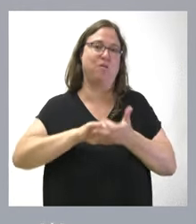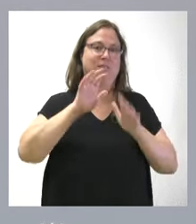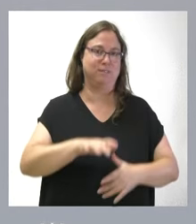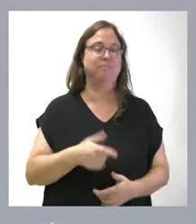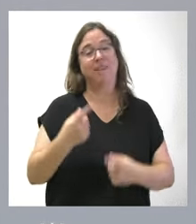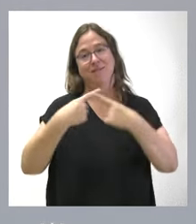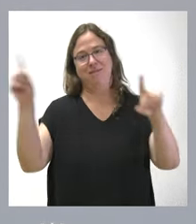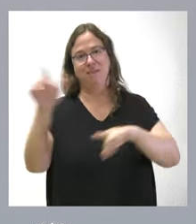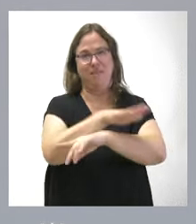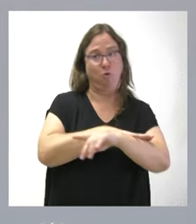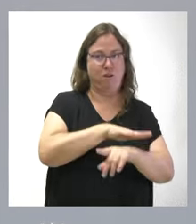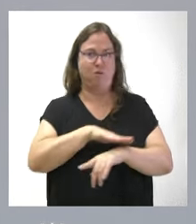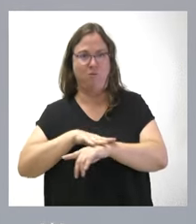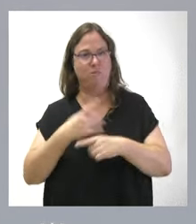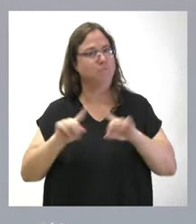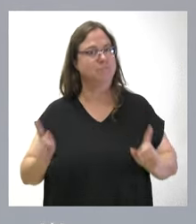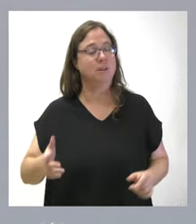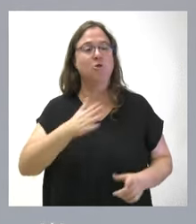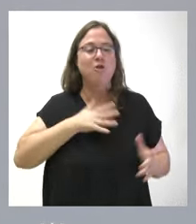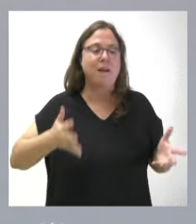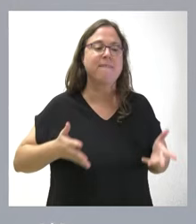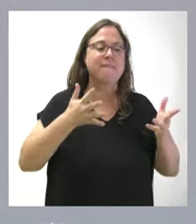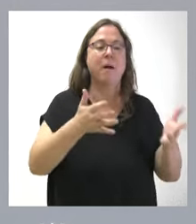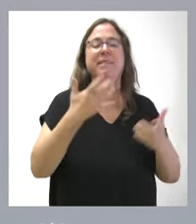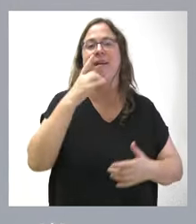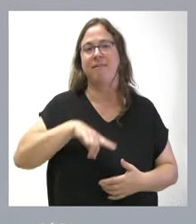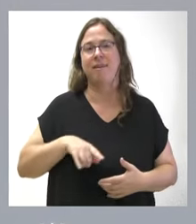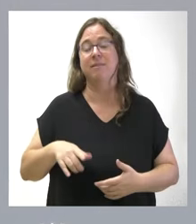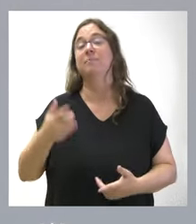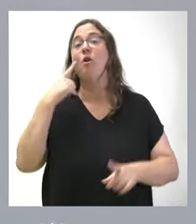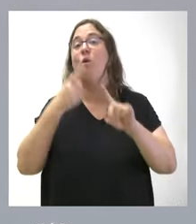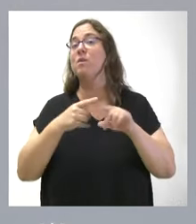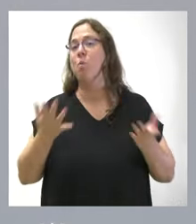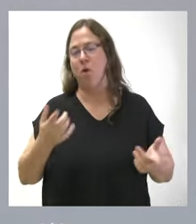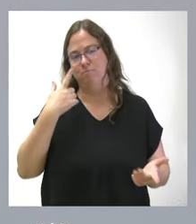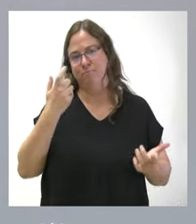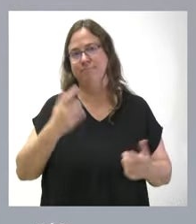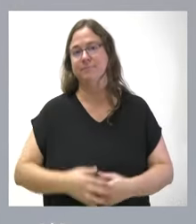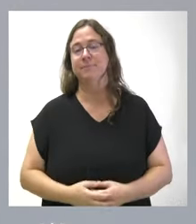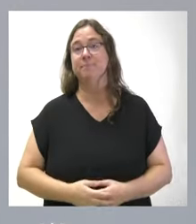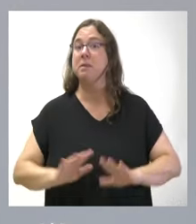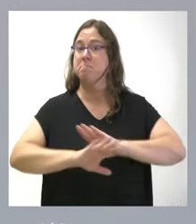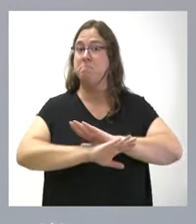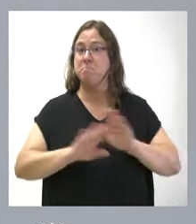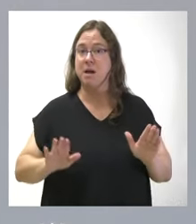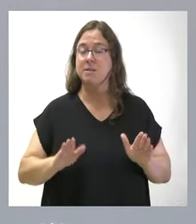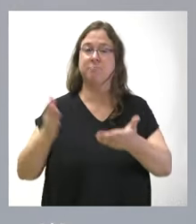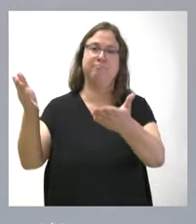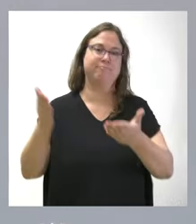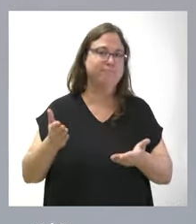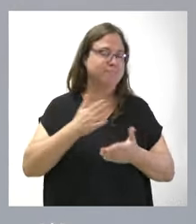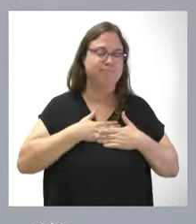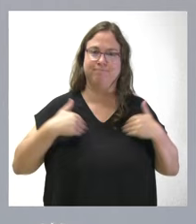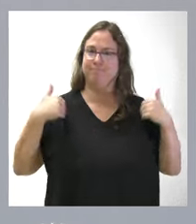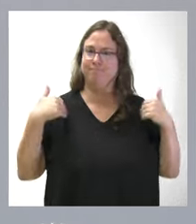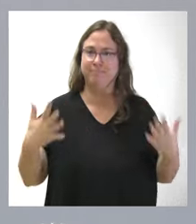diferencia a un Gobierno, a quién servimos, a quién beneficiamos, con qué objetivos actuamos. Y, sin más, pues estamos a su disposición para